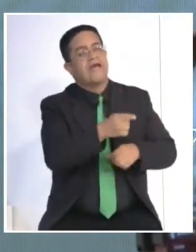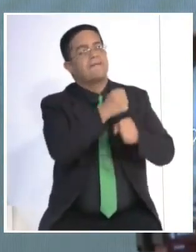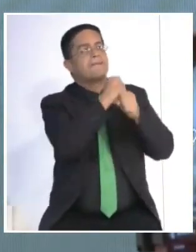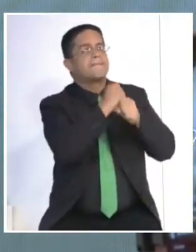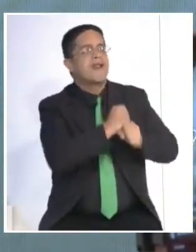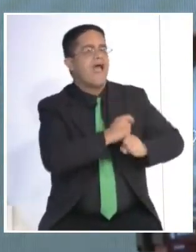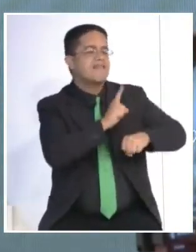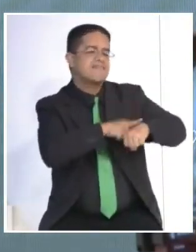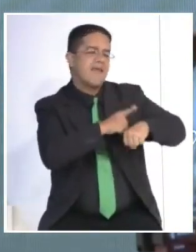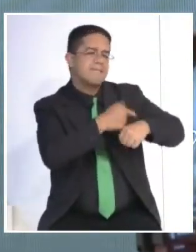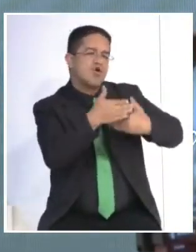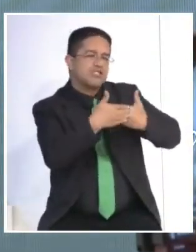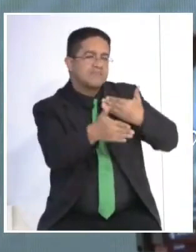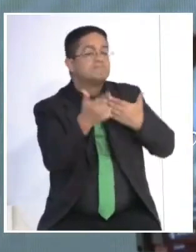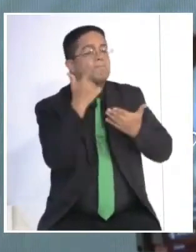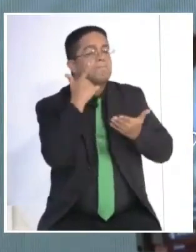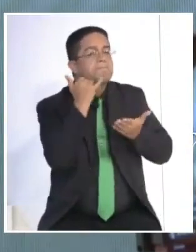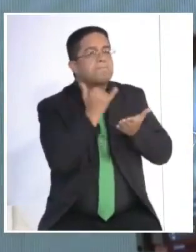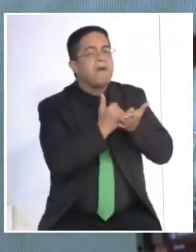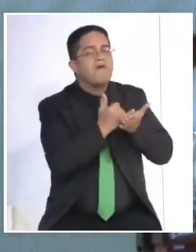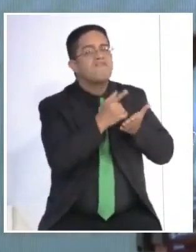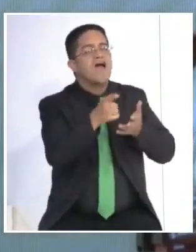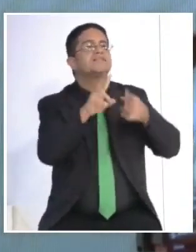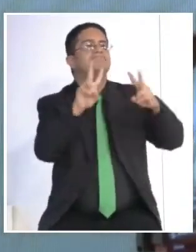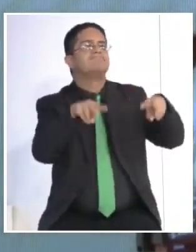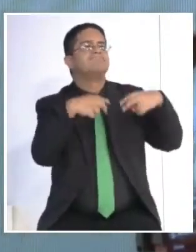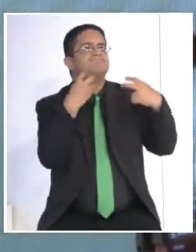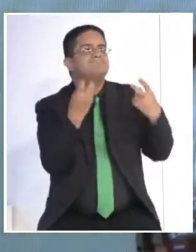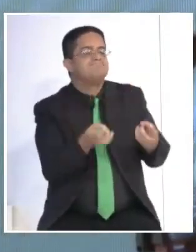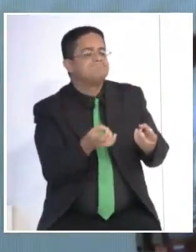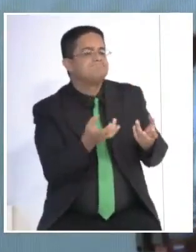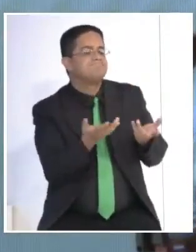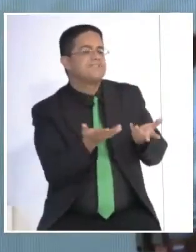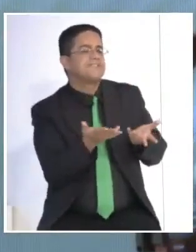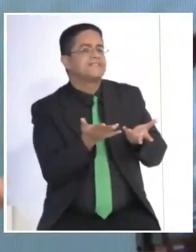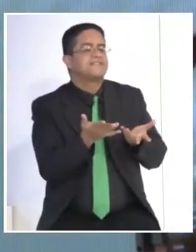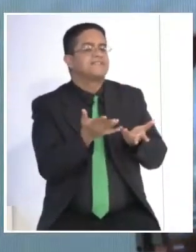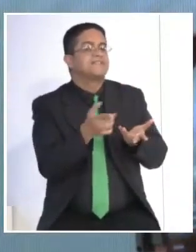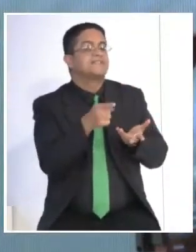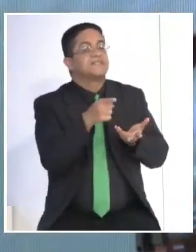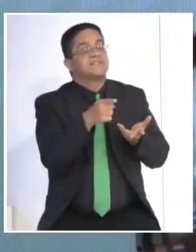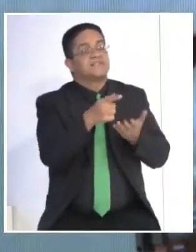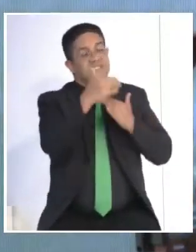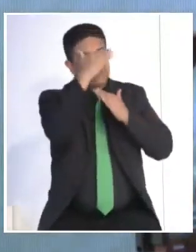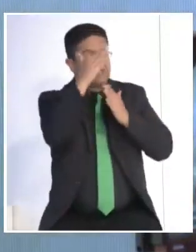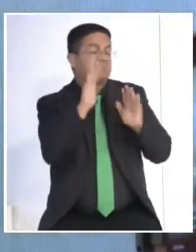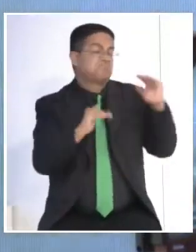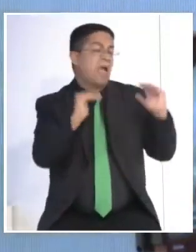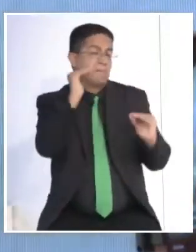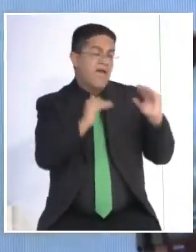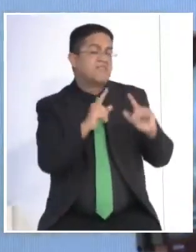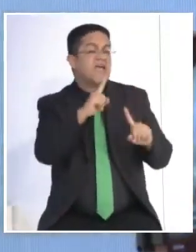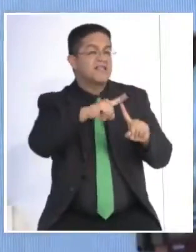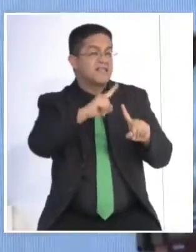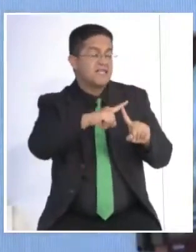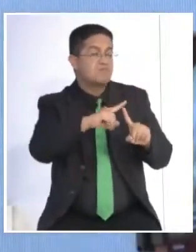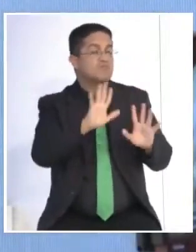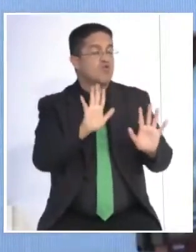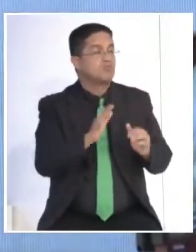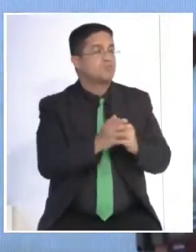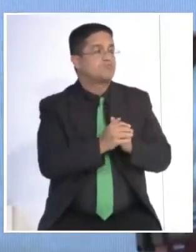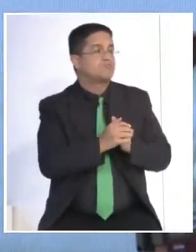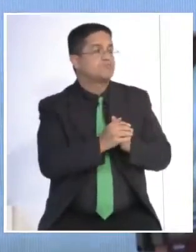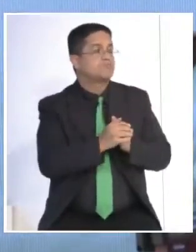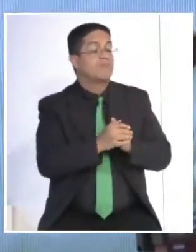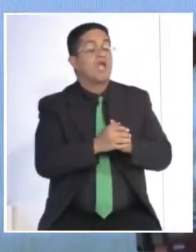el cuerpo responda, sobre todo los tratamientos que están diseñados o los tratamientos que van enfocados a la estimulación del colágeno. Porque el cuerpo